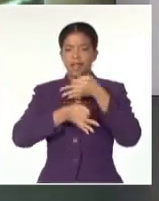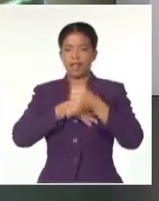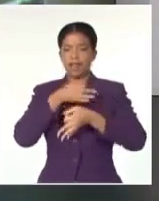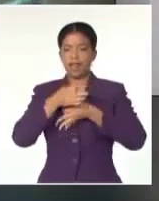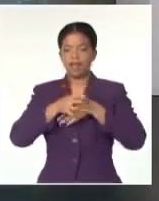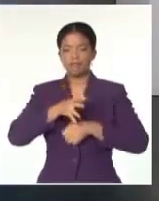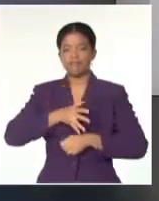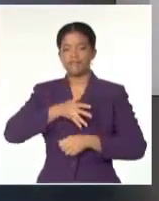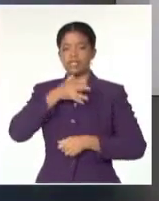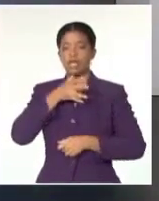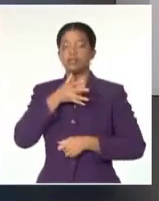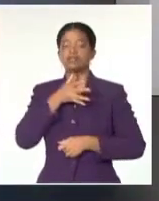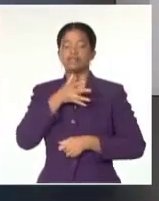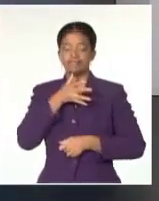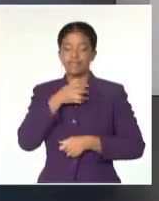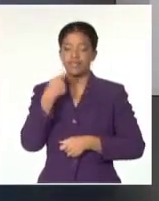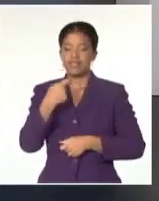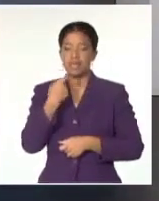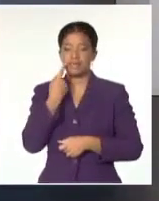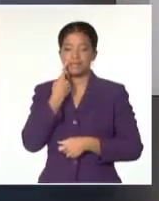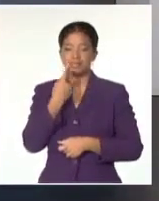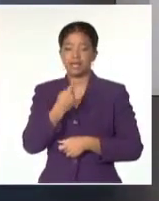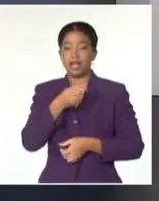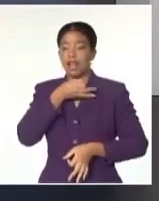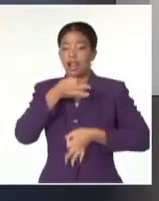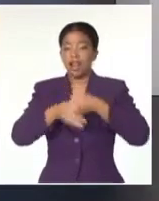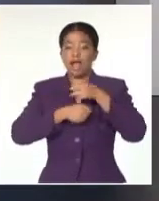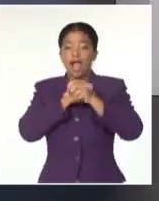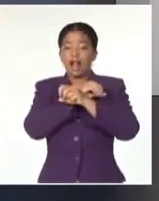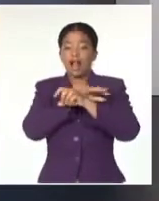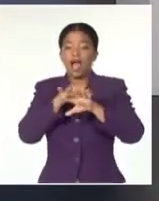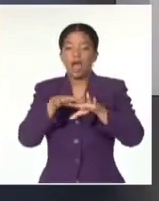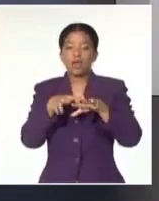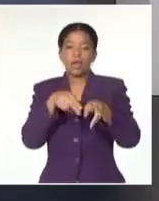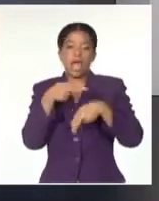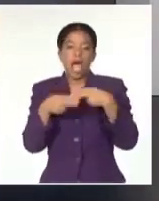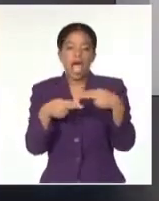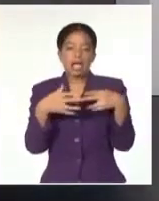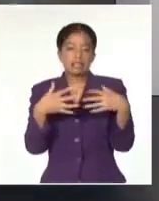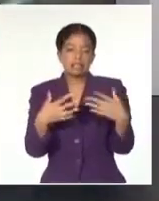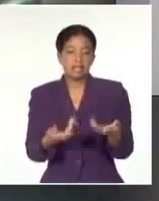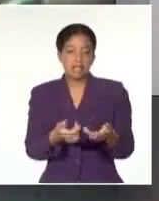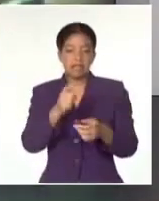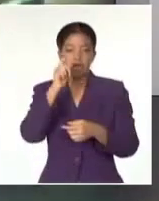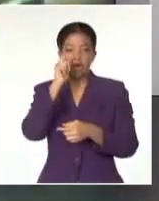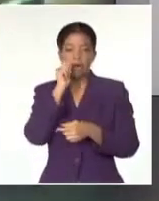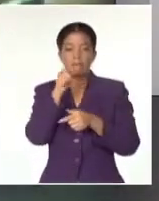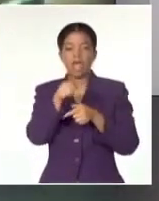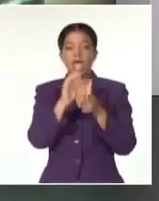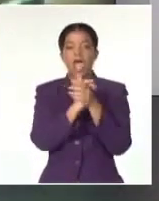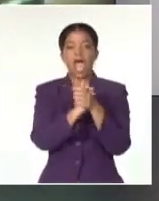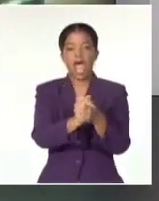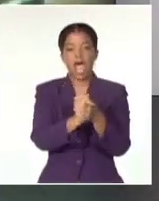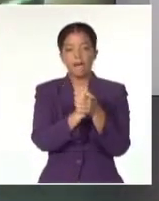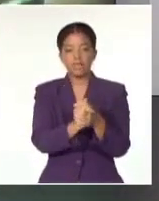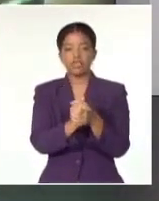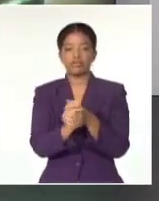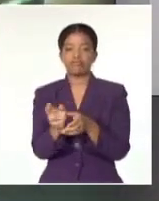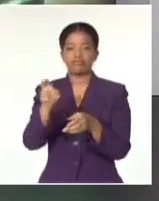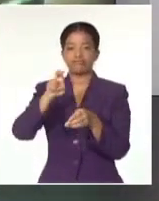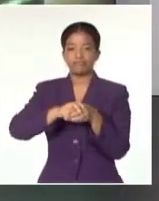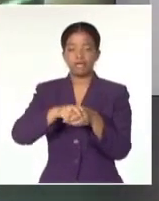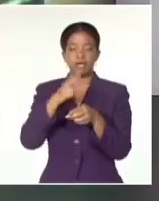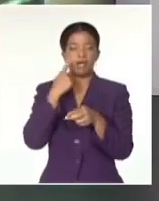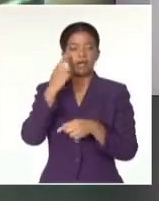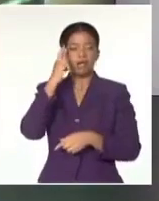reveladoras. El comandante explica al detalle la operación de rescate de Magriñá a su amigo Posada Carriles. Vamos a